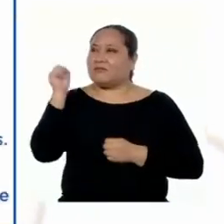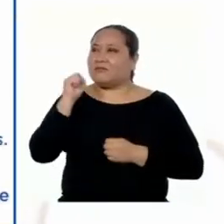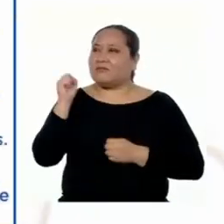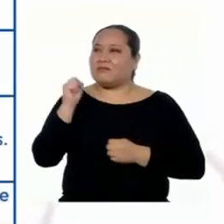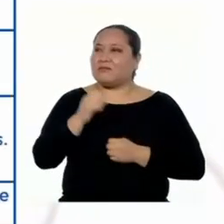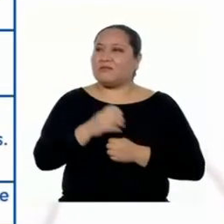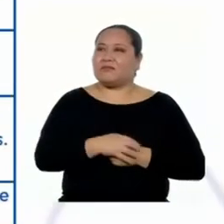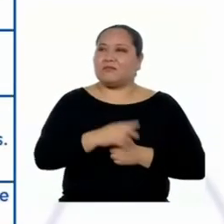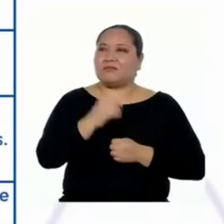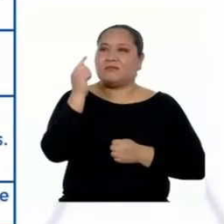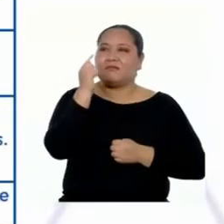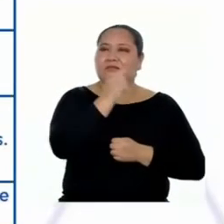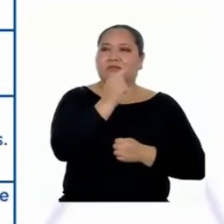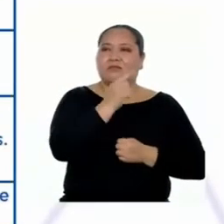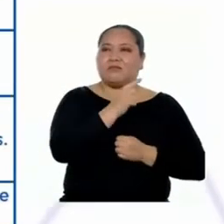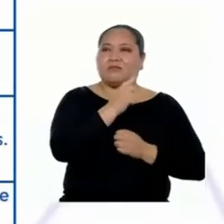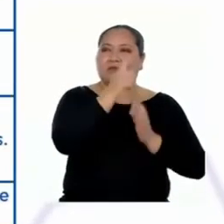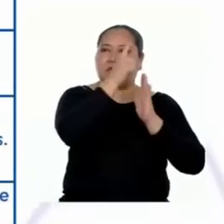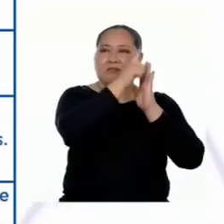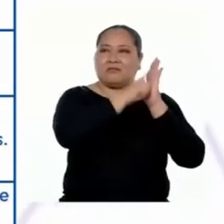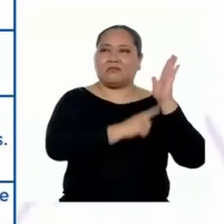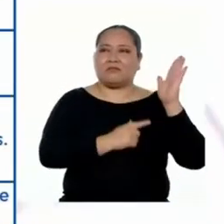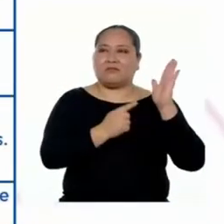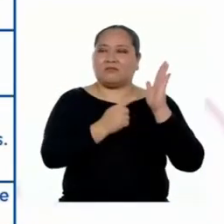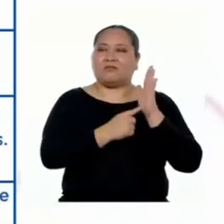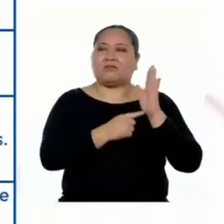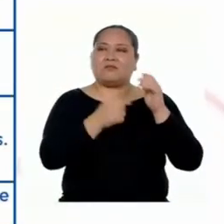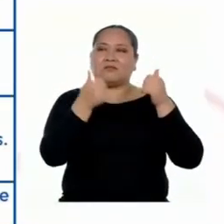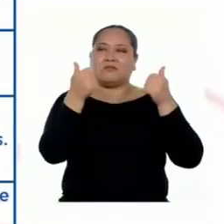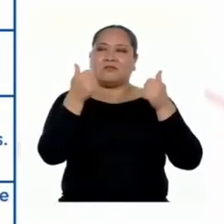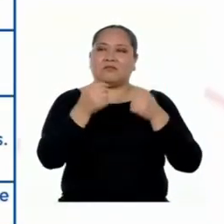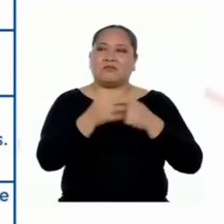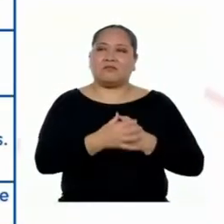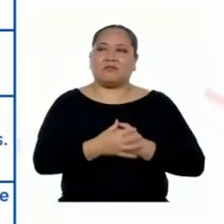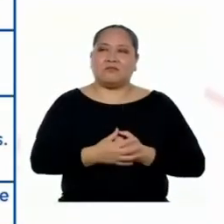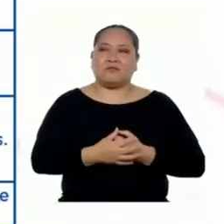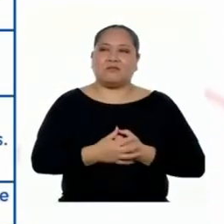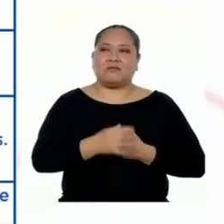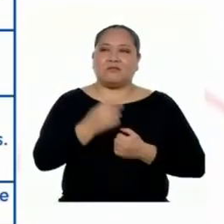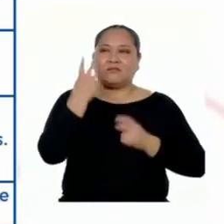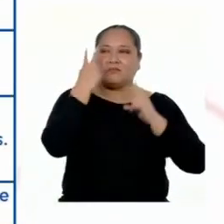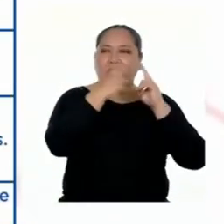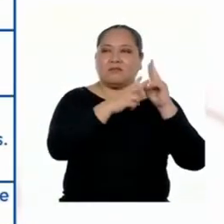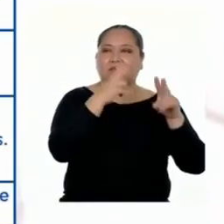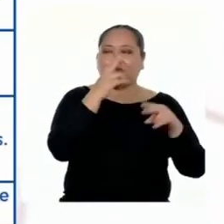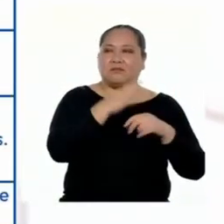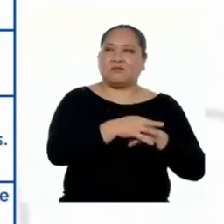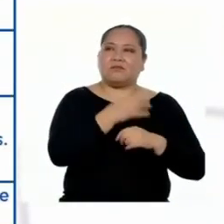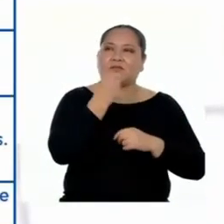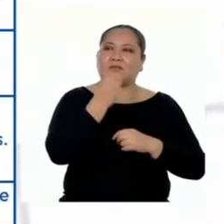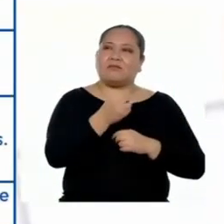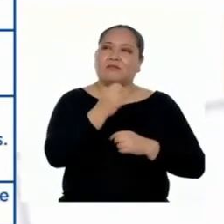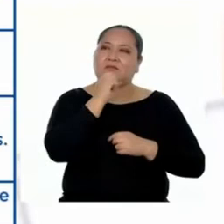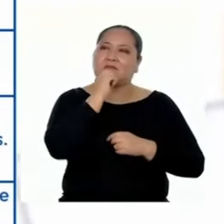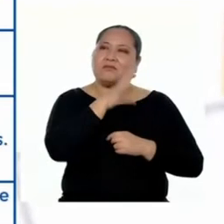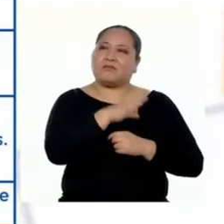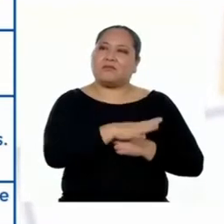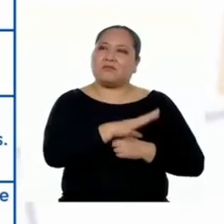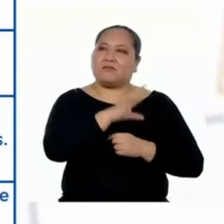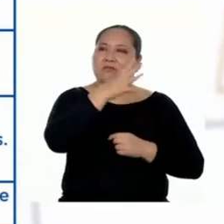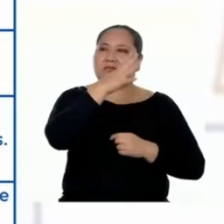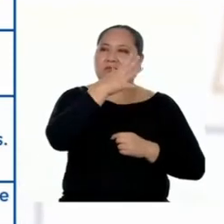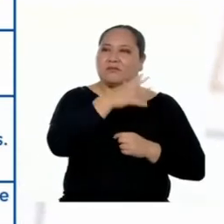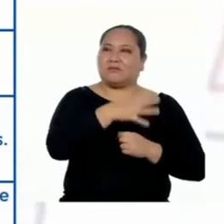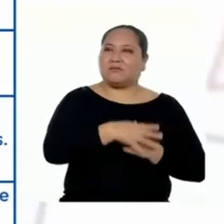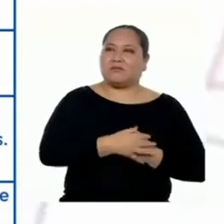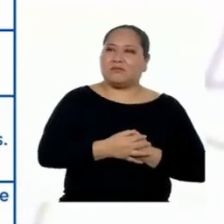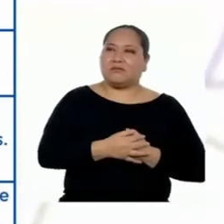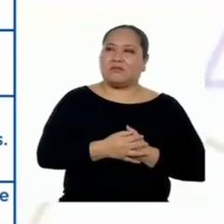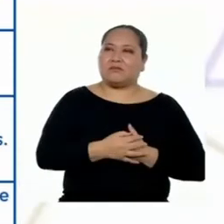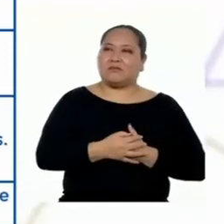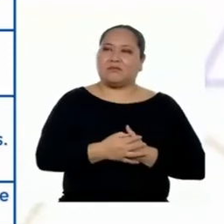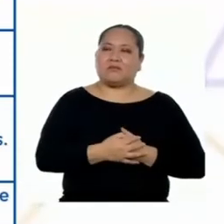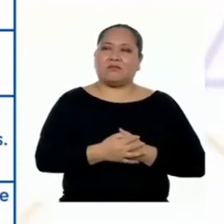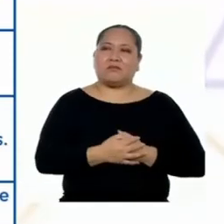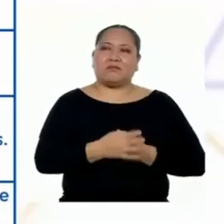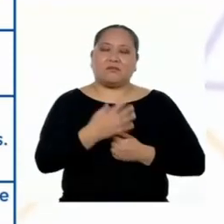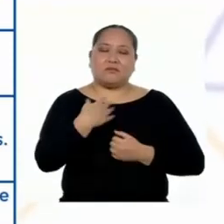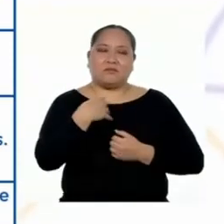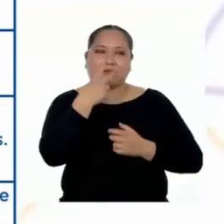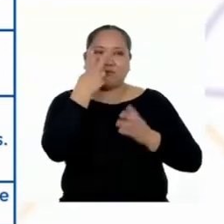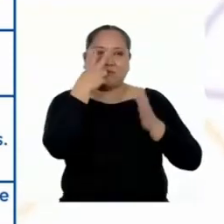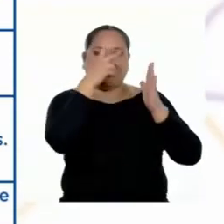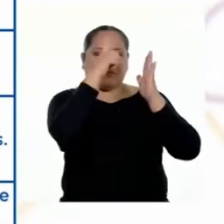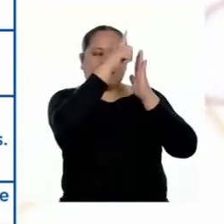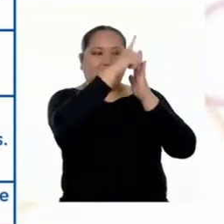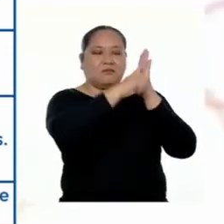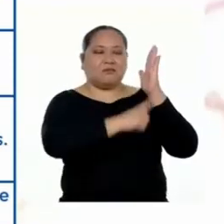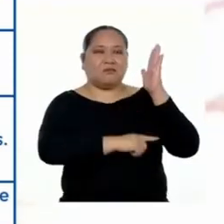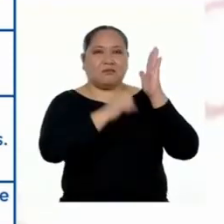Sí. Aquí está mi lista. Muy bien. Entonces, veamos. ¿Por qué dices que te fue más o menos? Como veré en mi